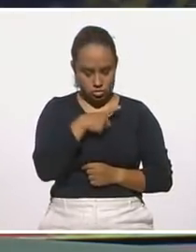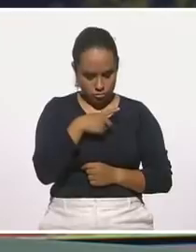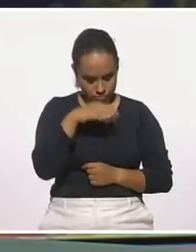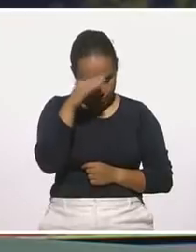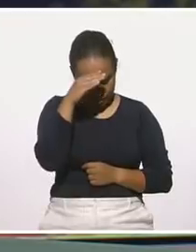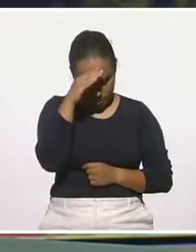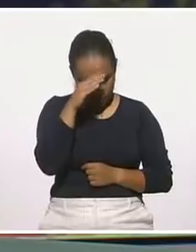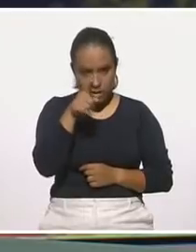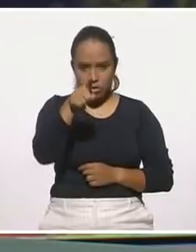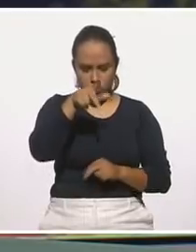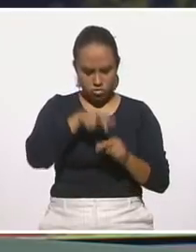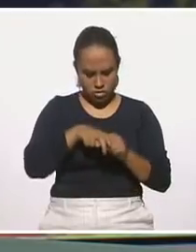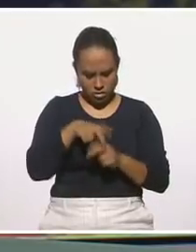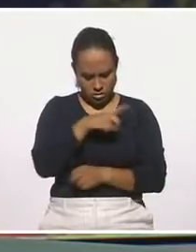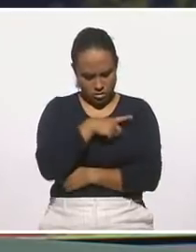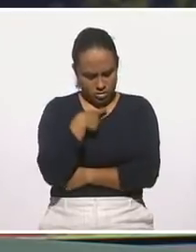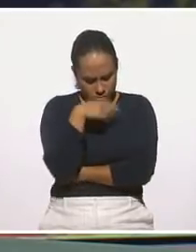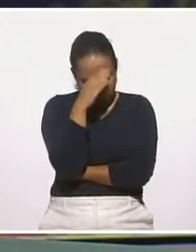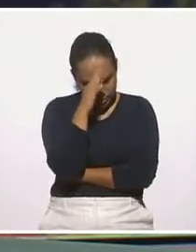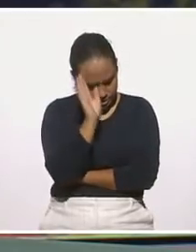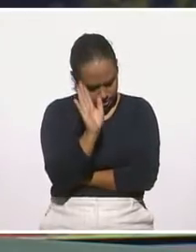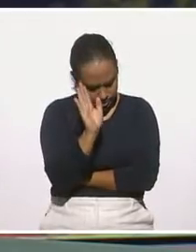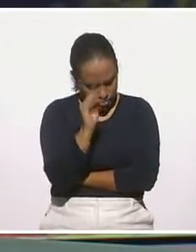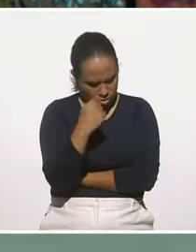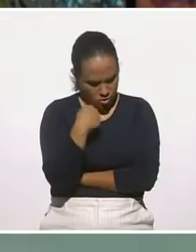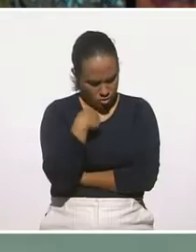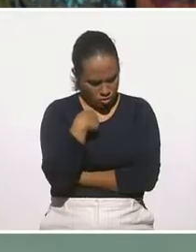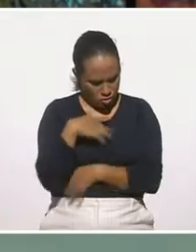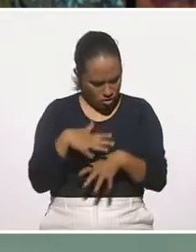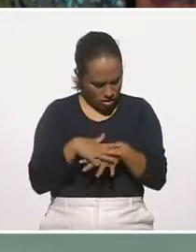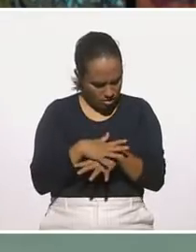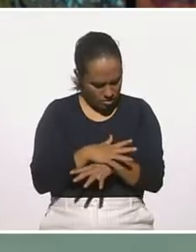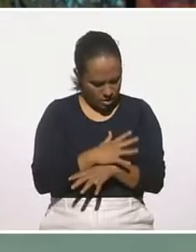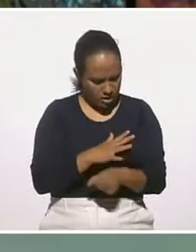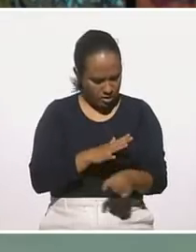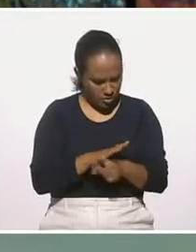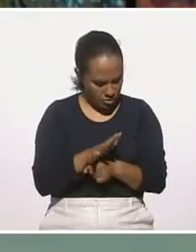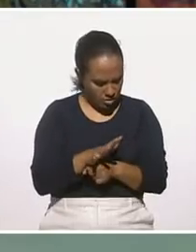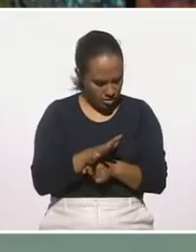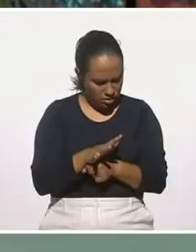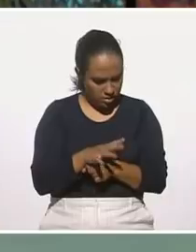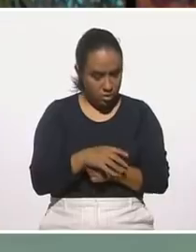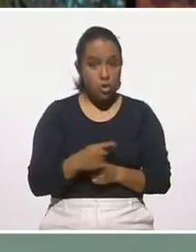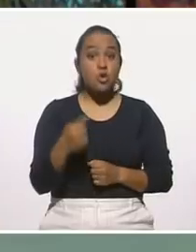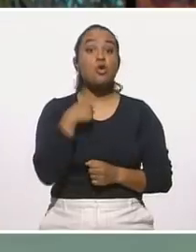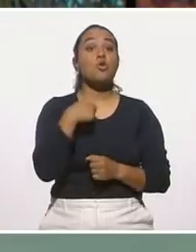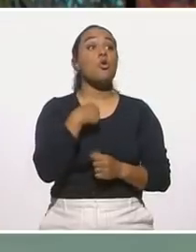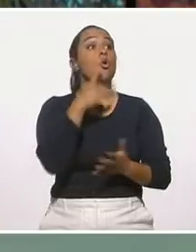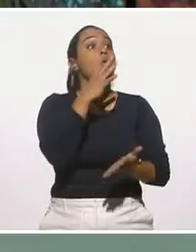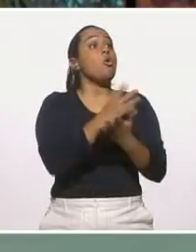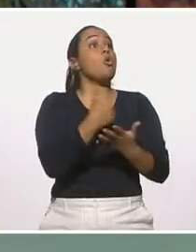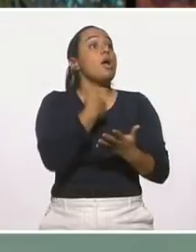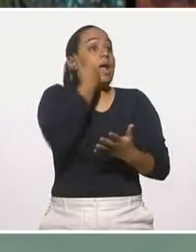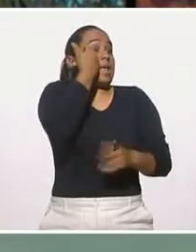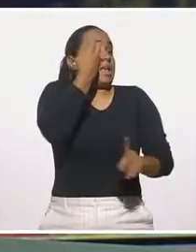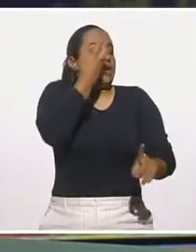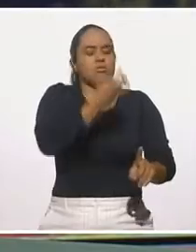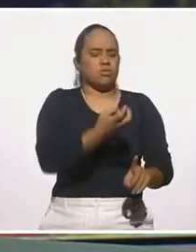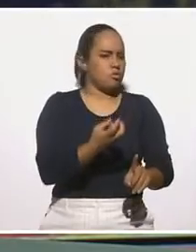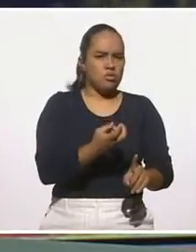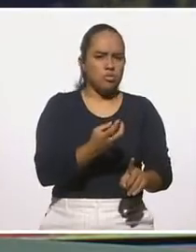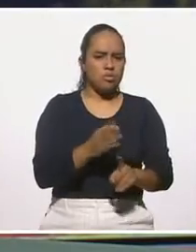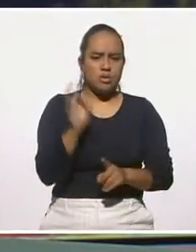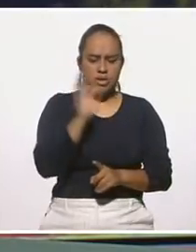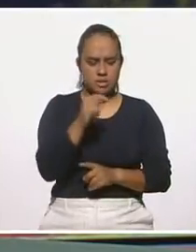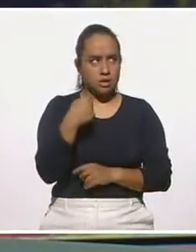O siéntate, detente, piensa, ¿qué ha cambiado? O sea, no solamente es lo que yo esperaba que fuera ahorita, ¿no? Si no, si